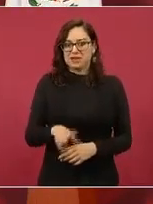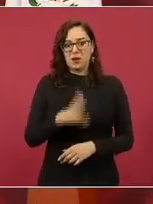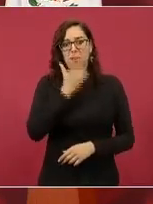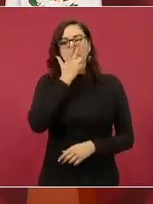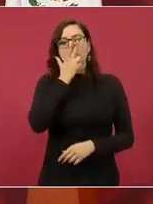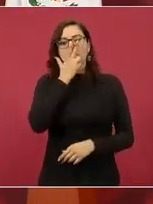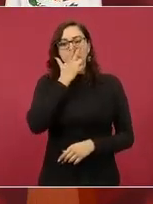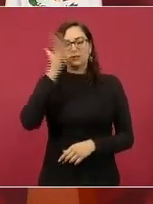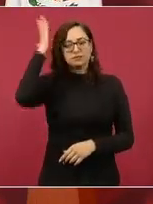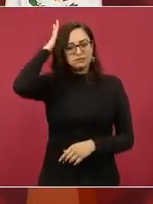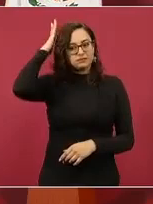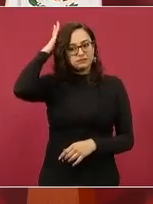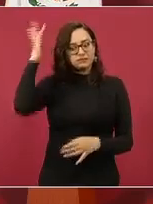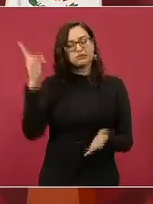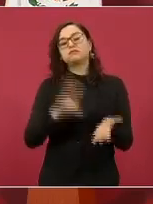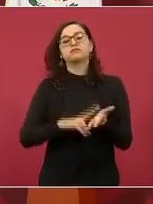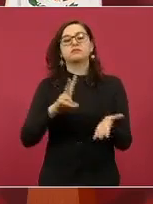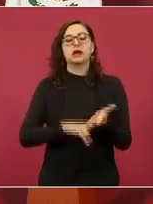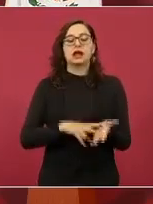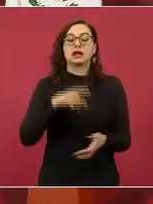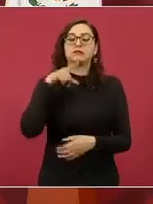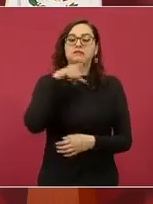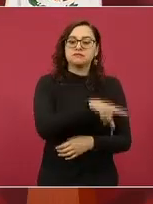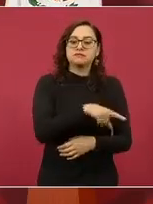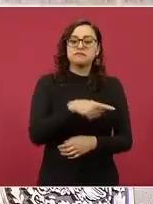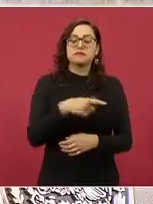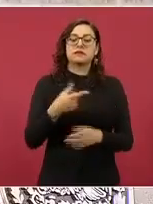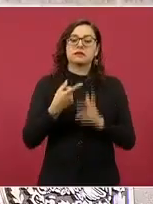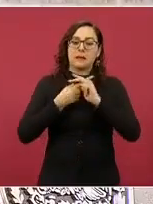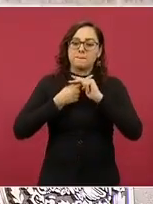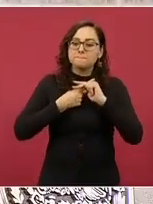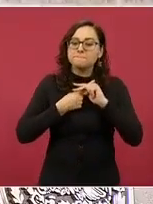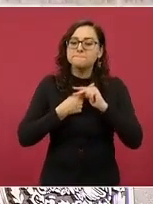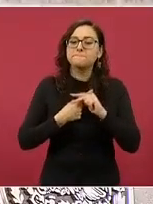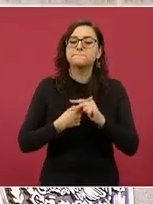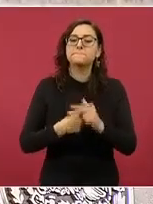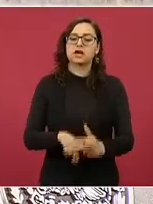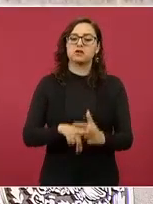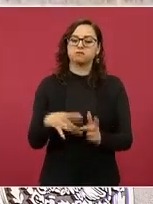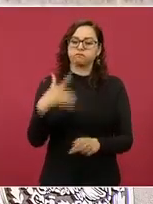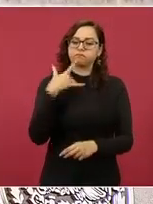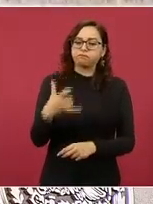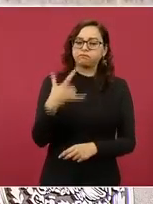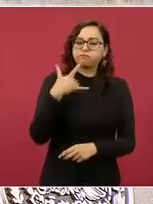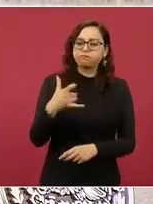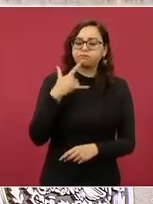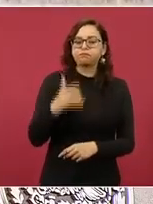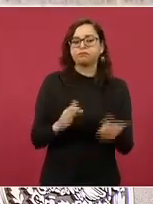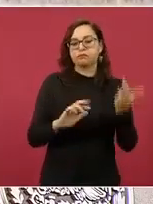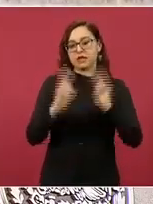precursores de la Revolución Mexicana. Él fue